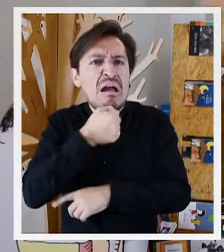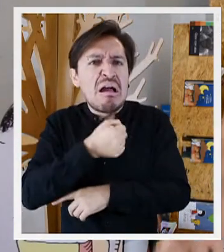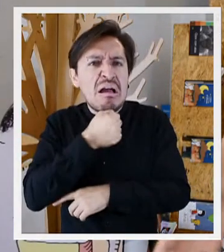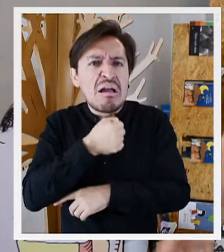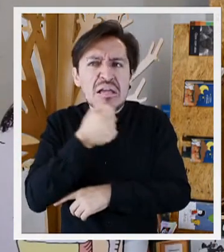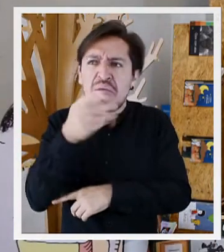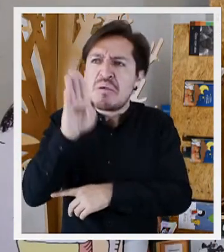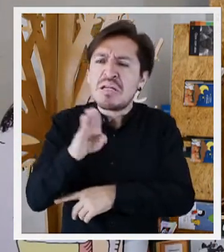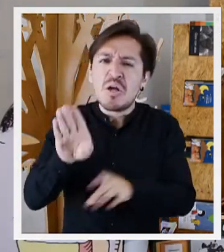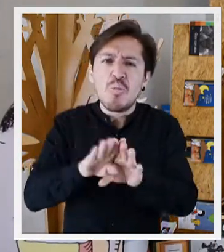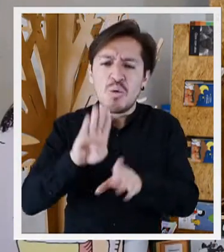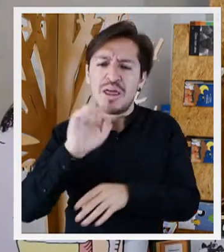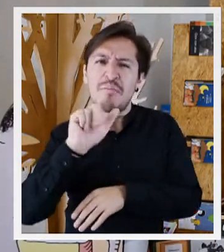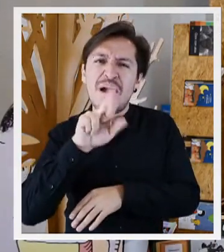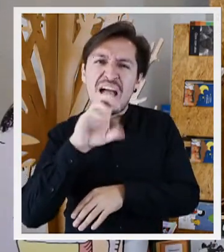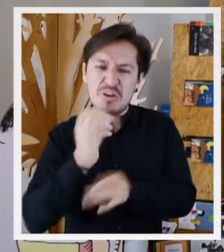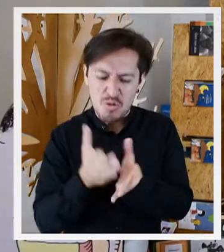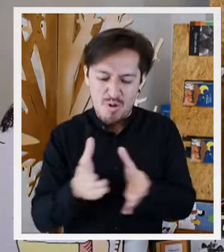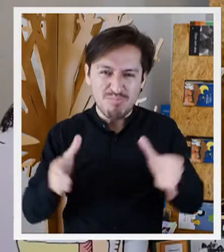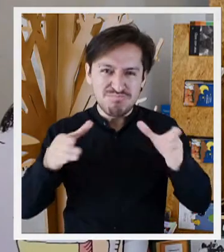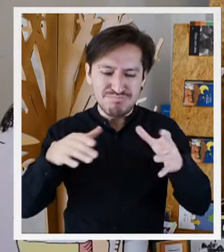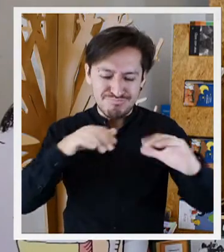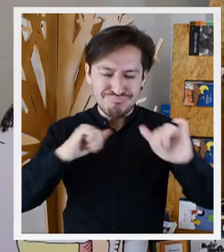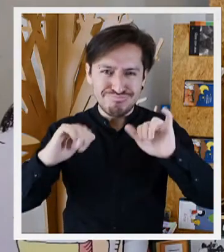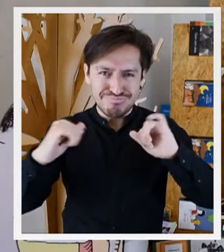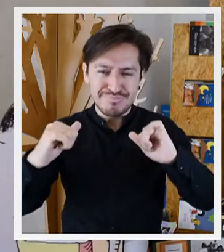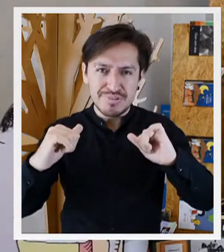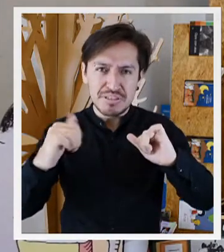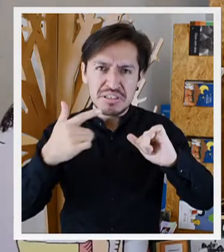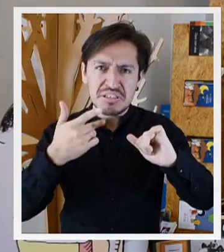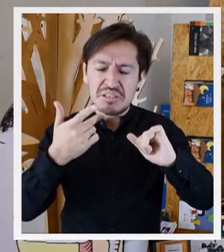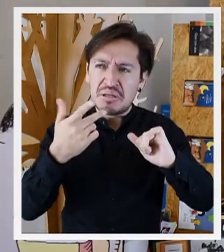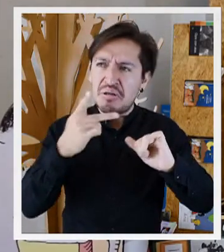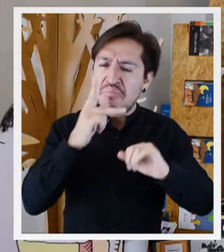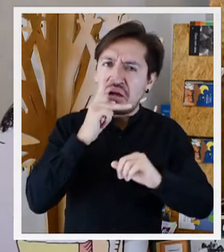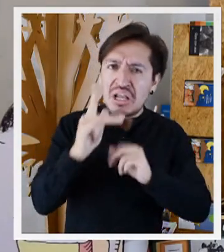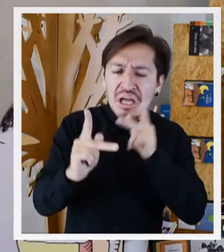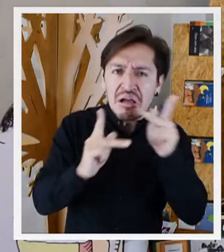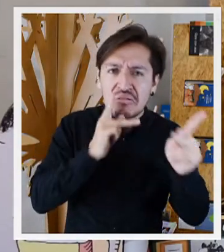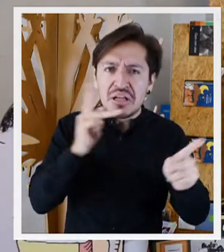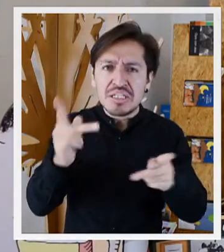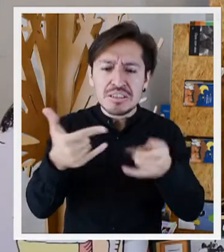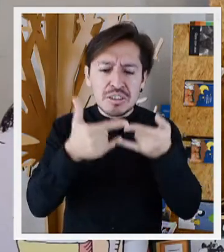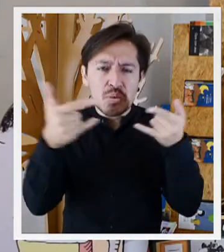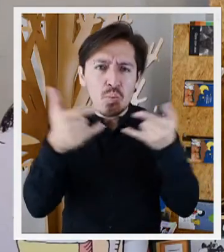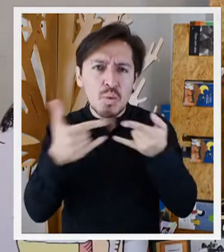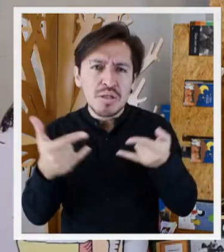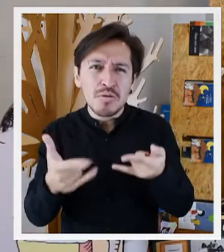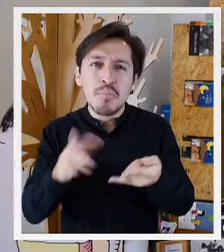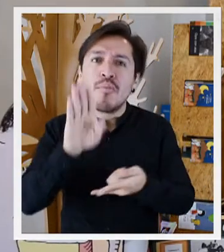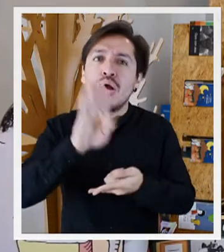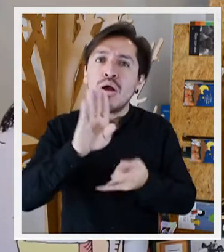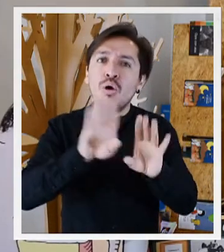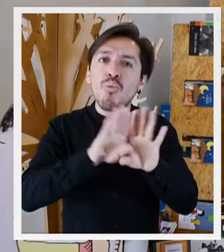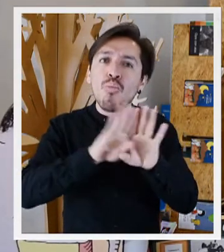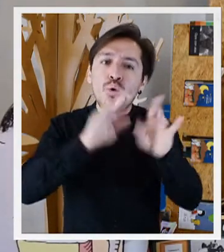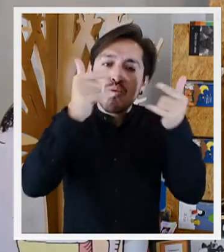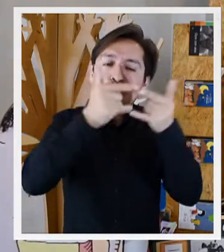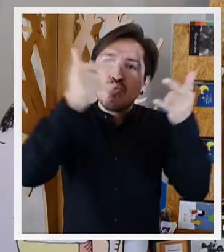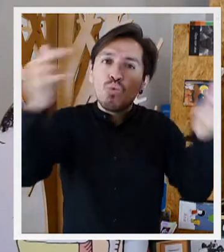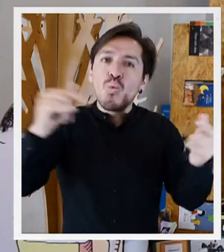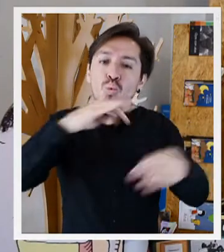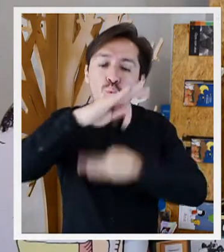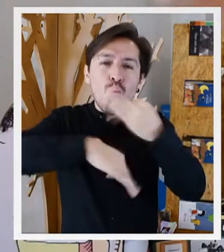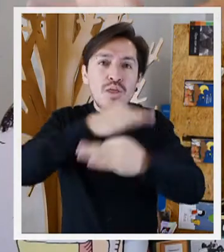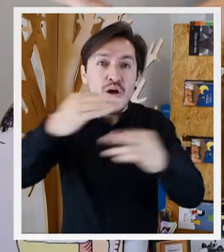anciana, extraña, que parecía hecha de árbol, pero también parecía hecha de palabras y de cuentos. Parecía que tenía en cada